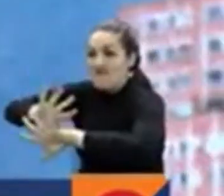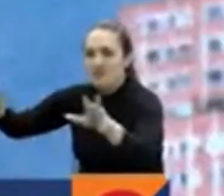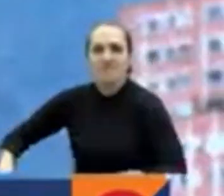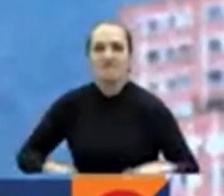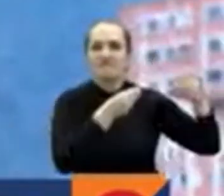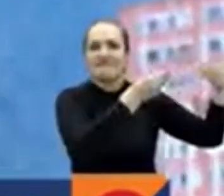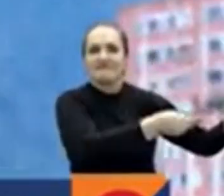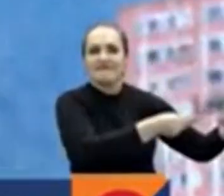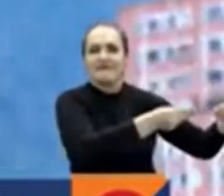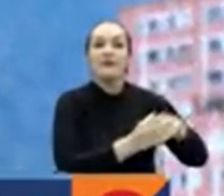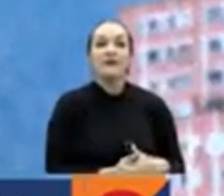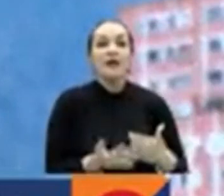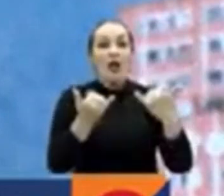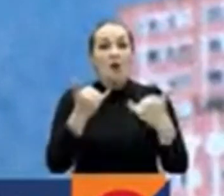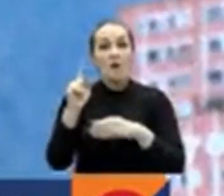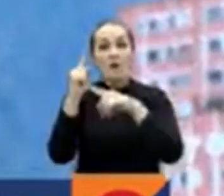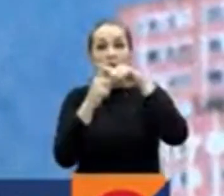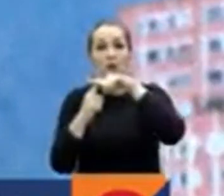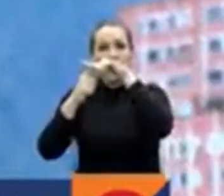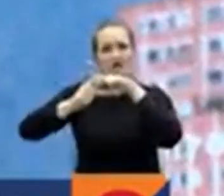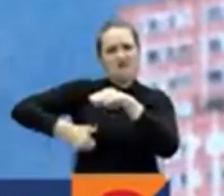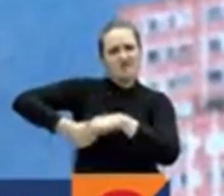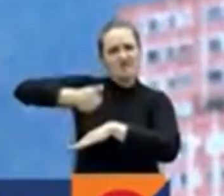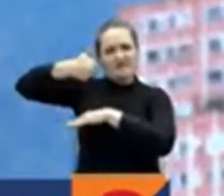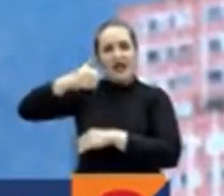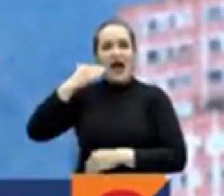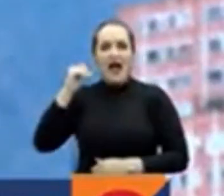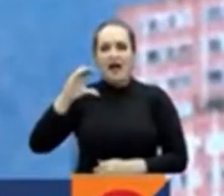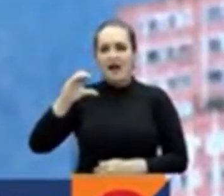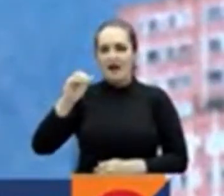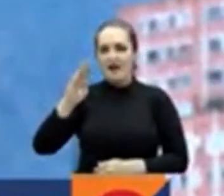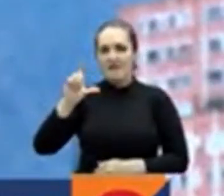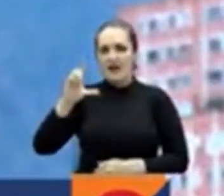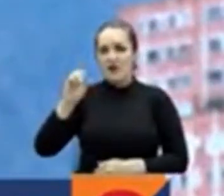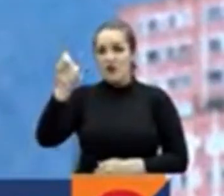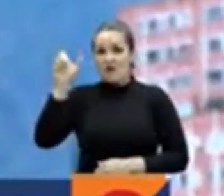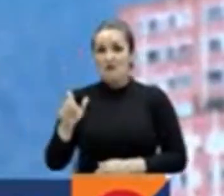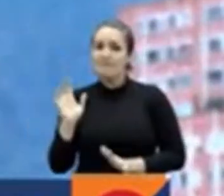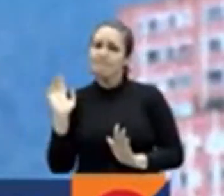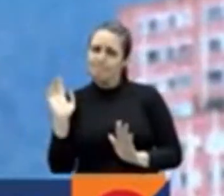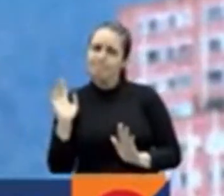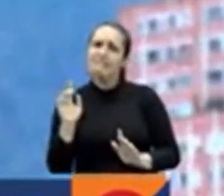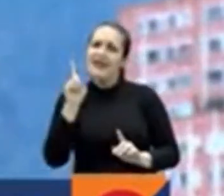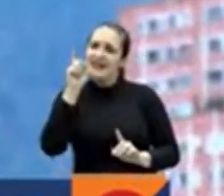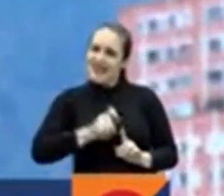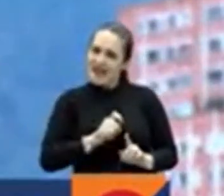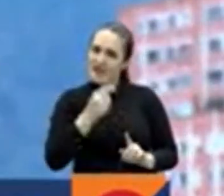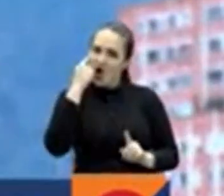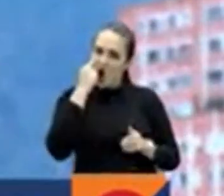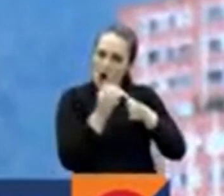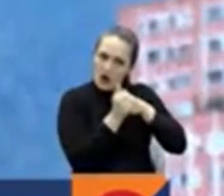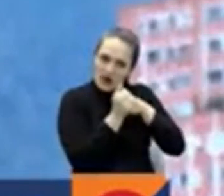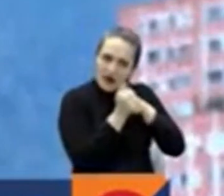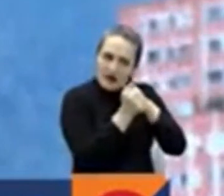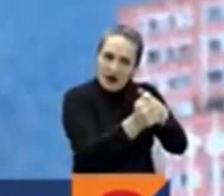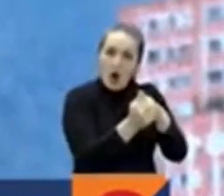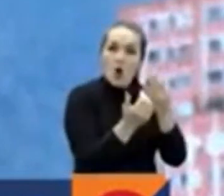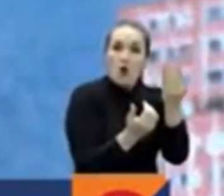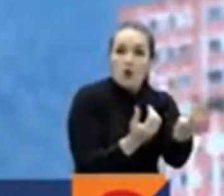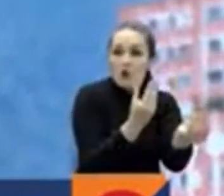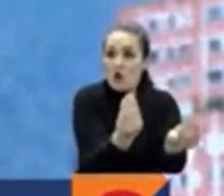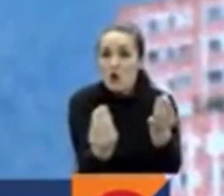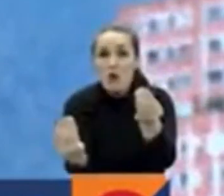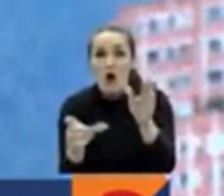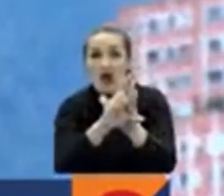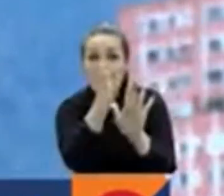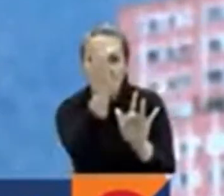Sobre este hecho, la Procuradora General de la Nación, Margarita Cabello Blanco, indicó que se deben dar nuevos lineamientos para aquellos grupos al margen de la ley que no